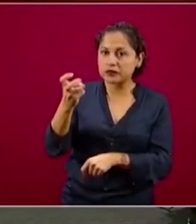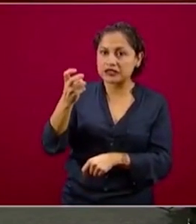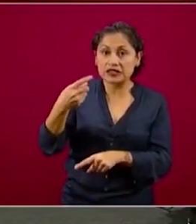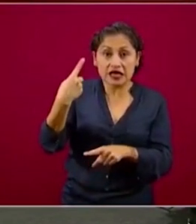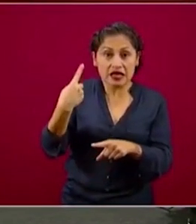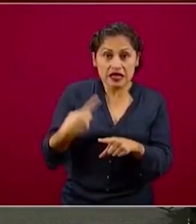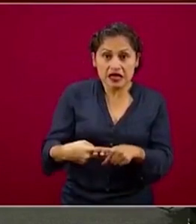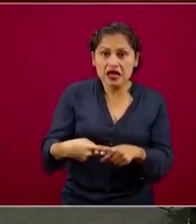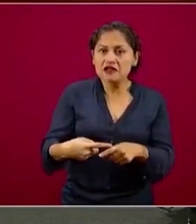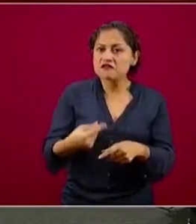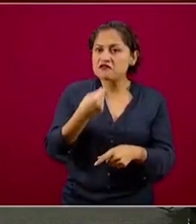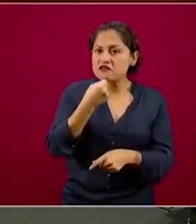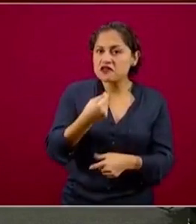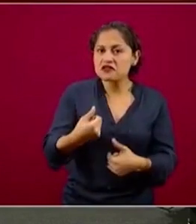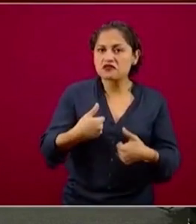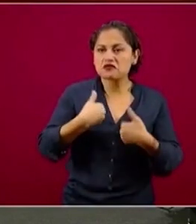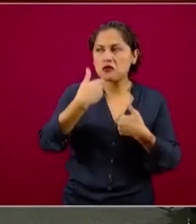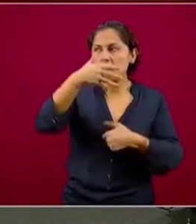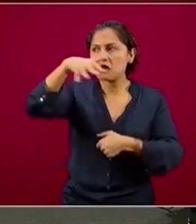en cualquier lugar.